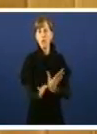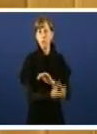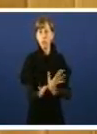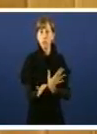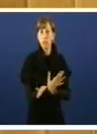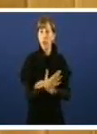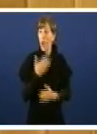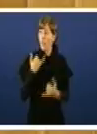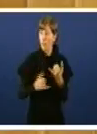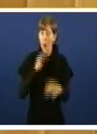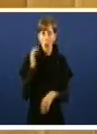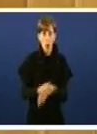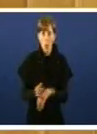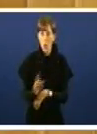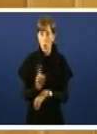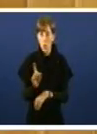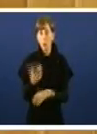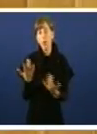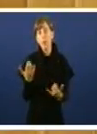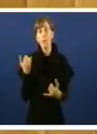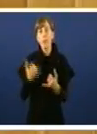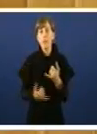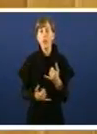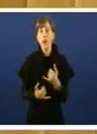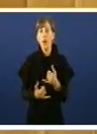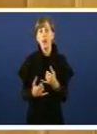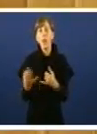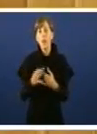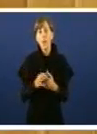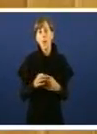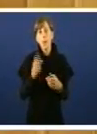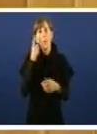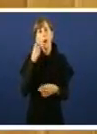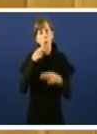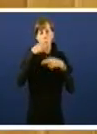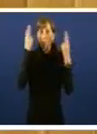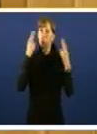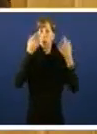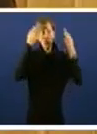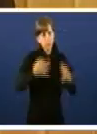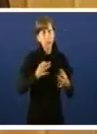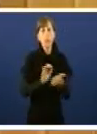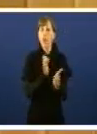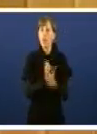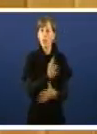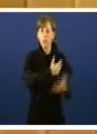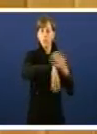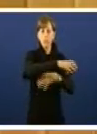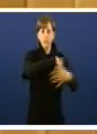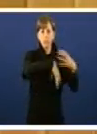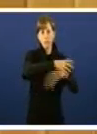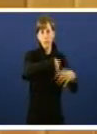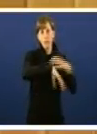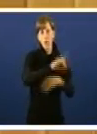construir que ocupe o seu lugar unha banca pública que asegure este crédito preciso para a